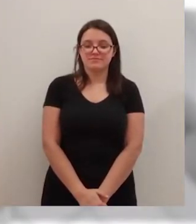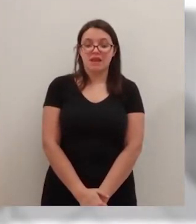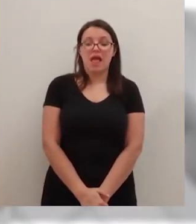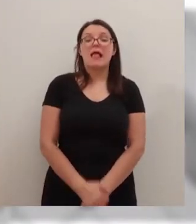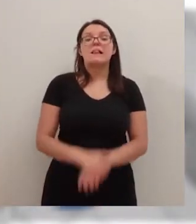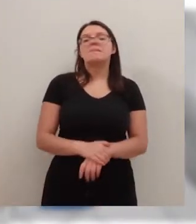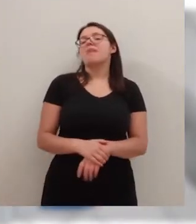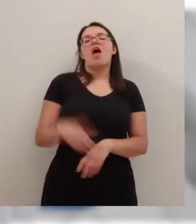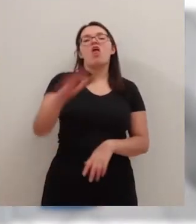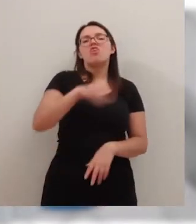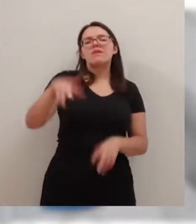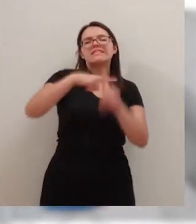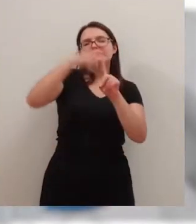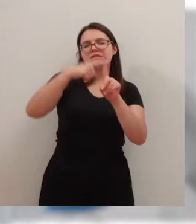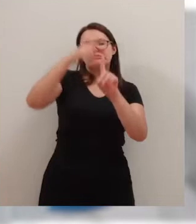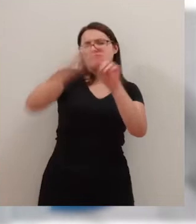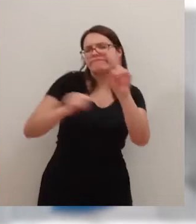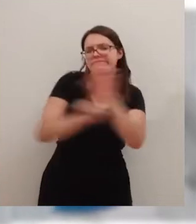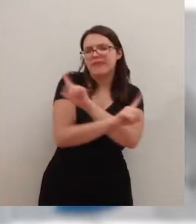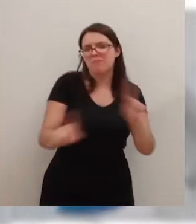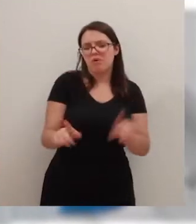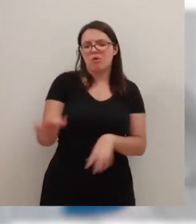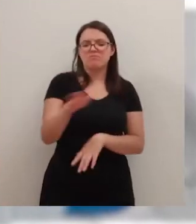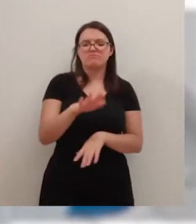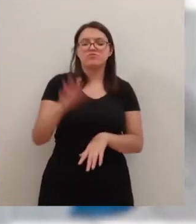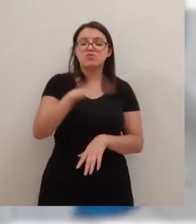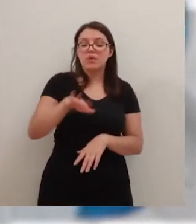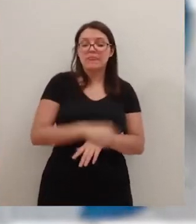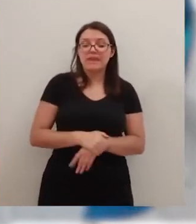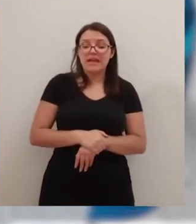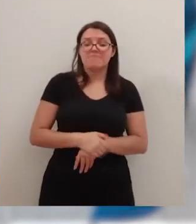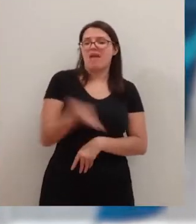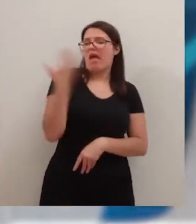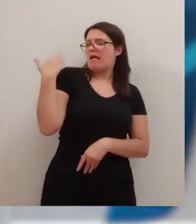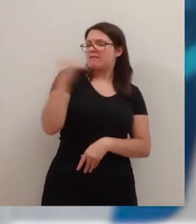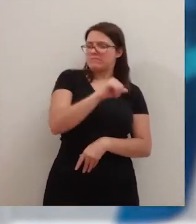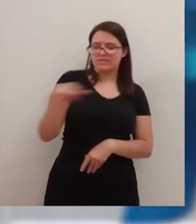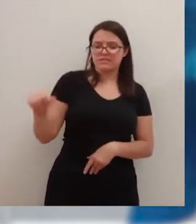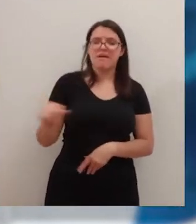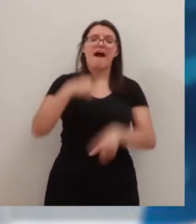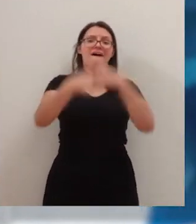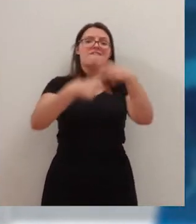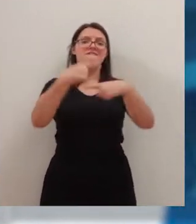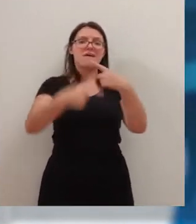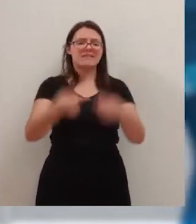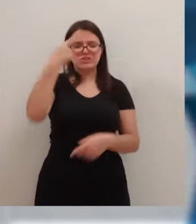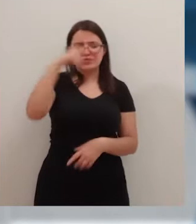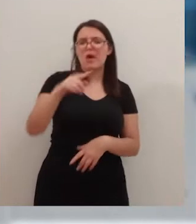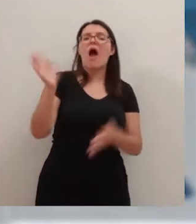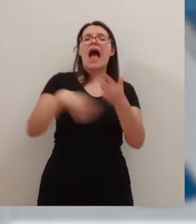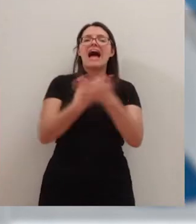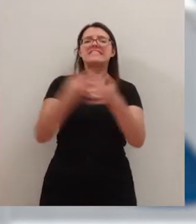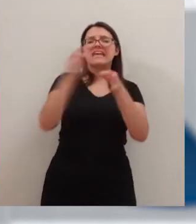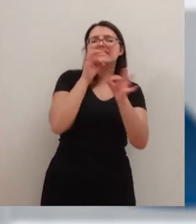Donde la temperatura tampoco baja es en relación al cheque libro. A finales de la pasada semana, las familias supieron que hasta